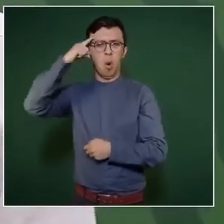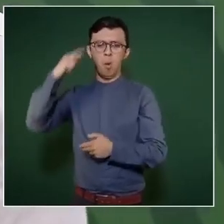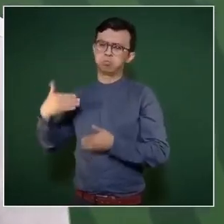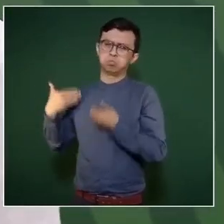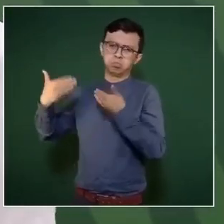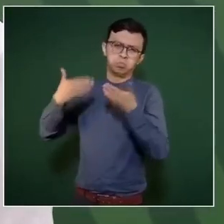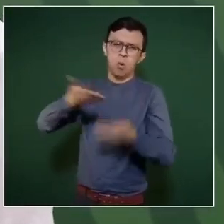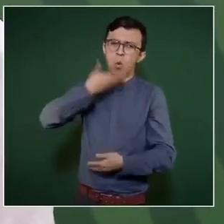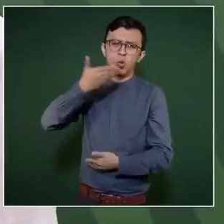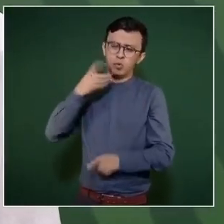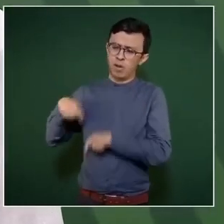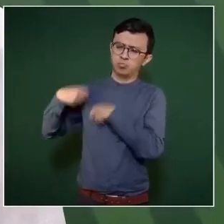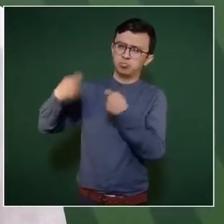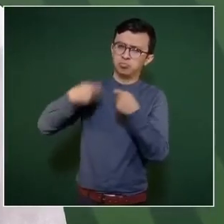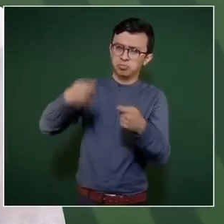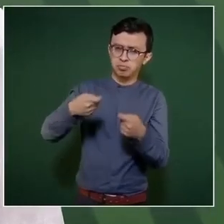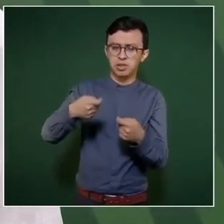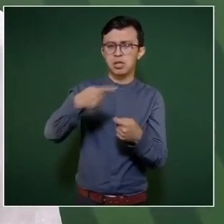de negar